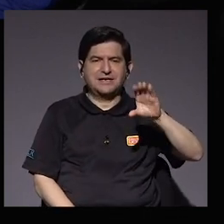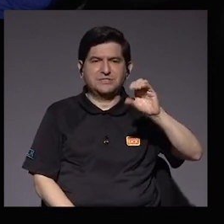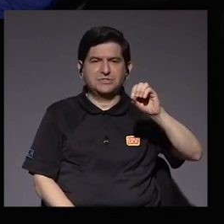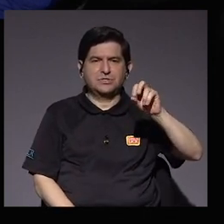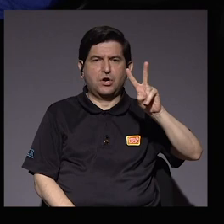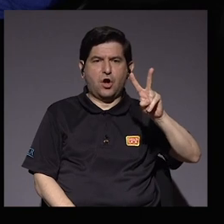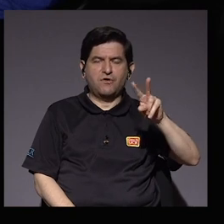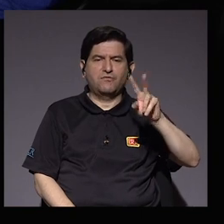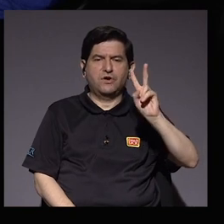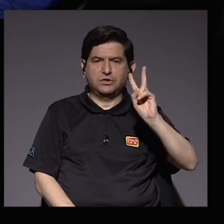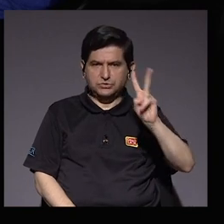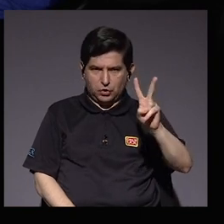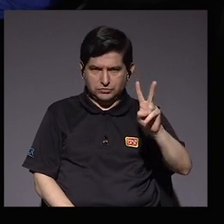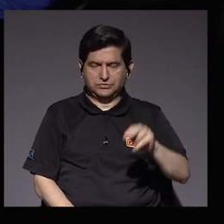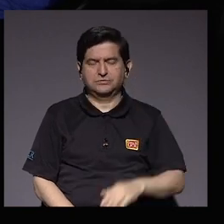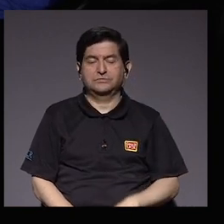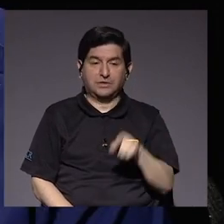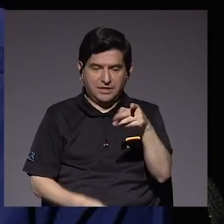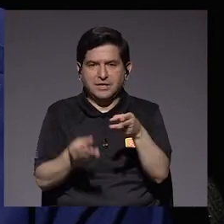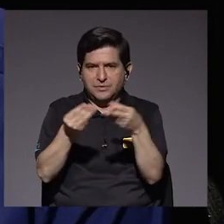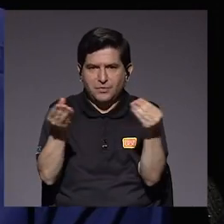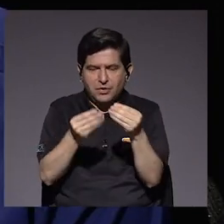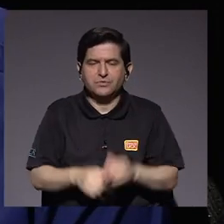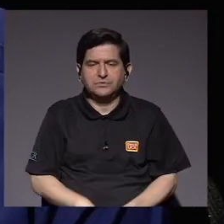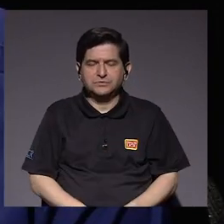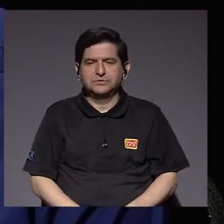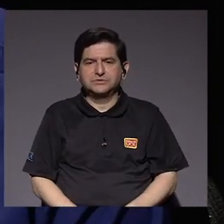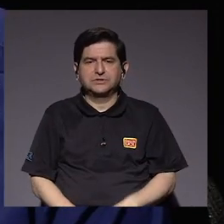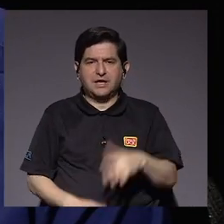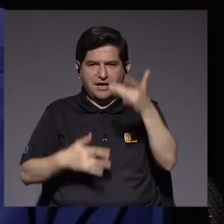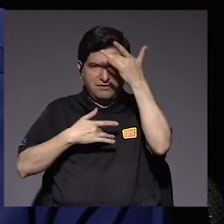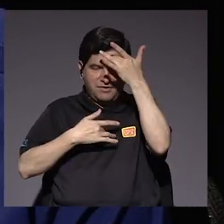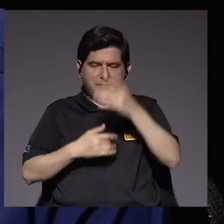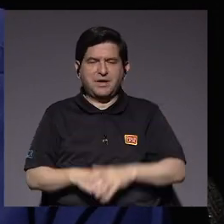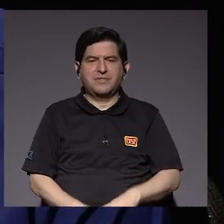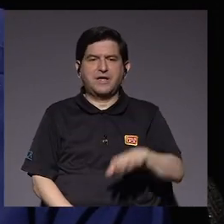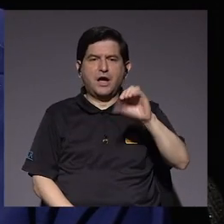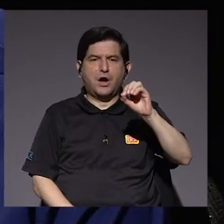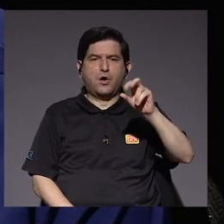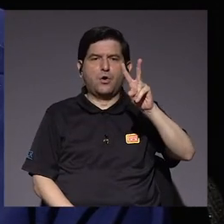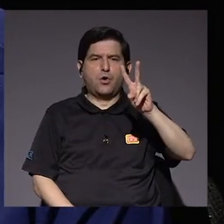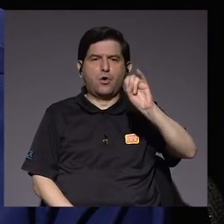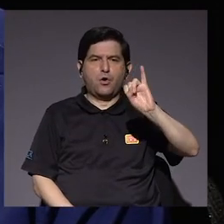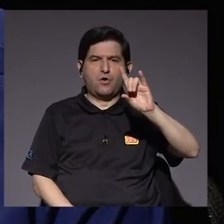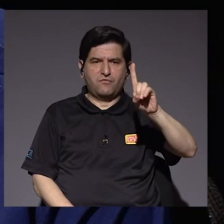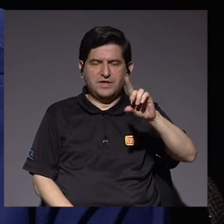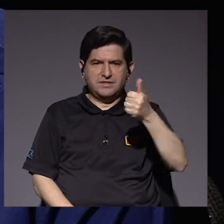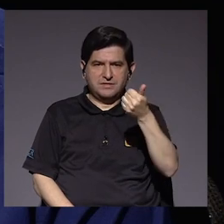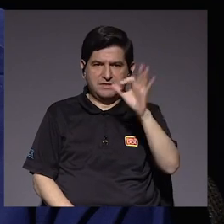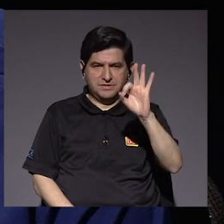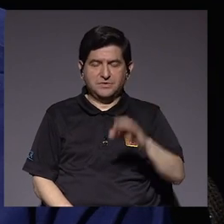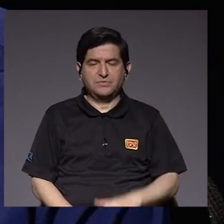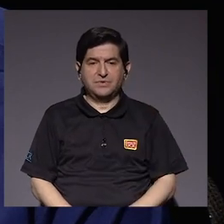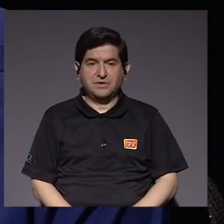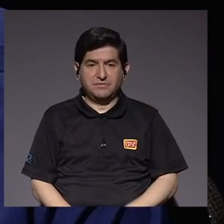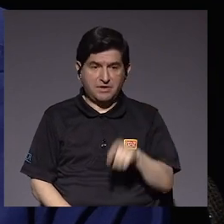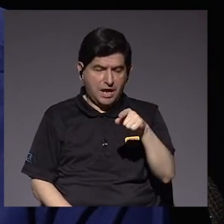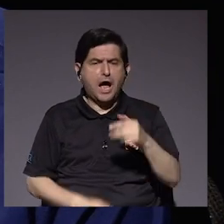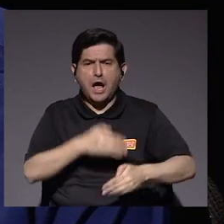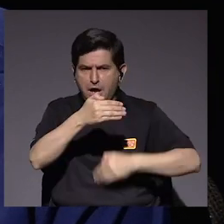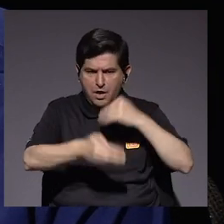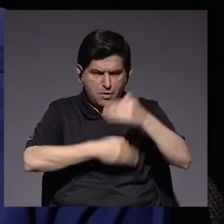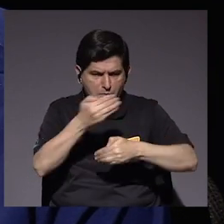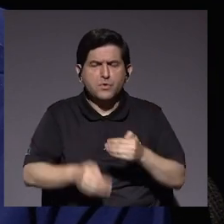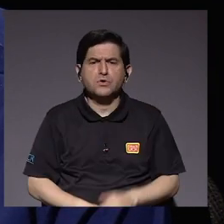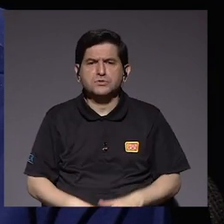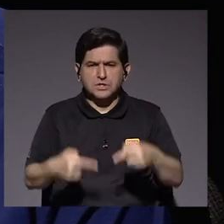que produce el COVID-19. Entonces, la producción de antivenenos no se ha detenido. Sigue